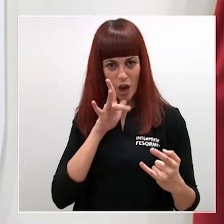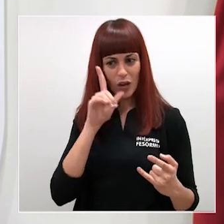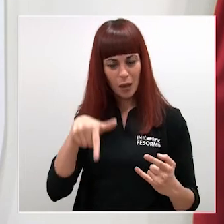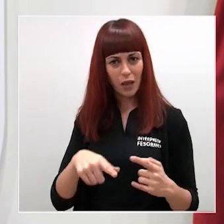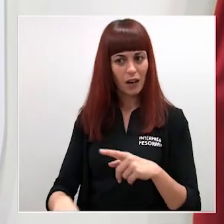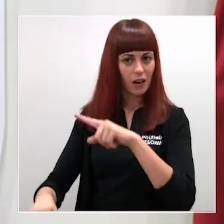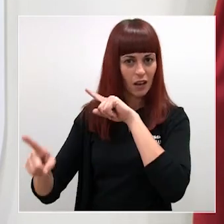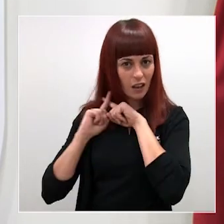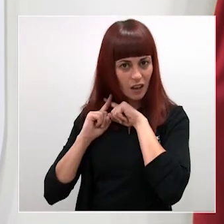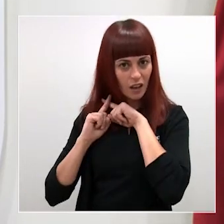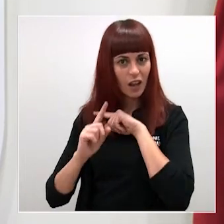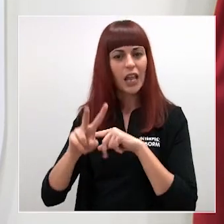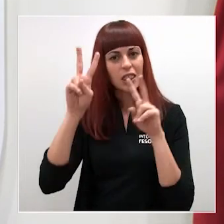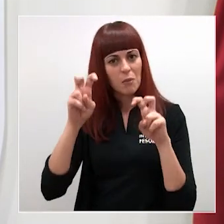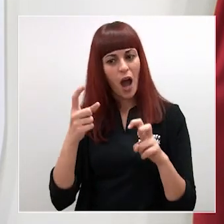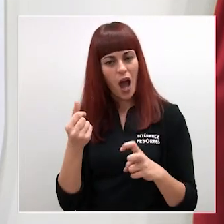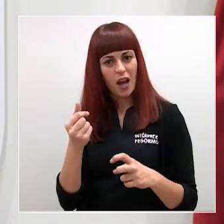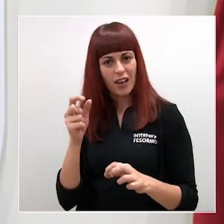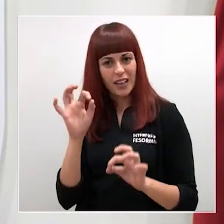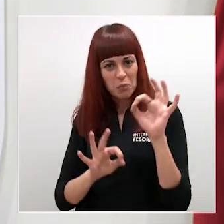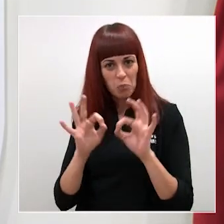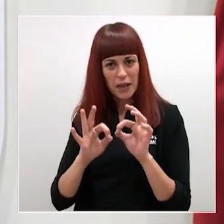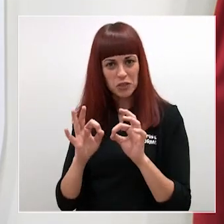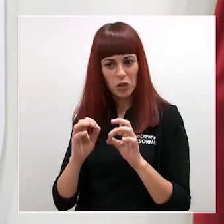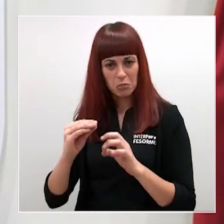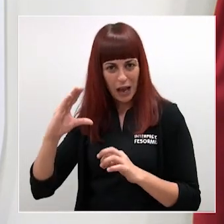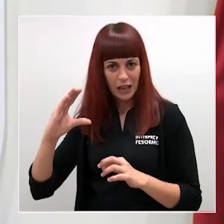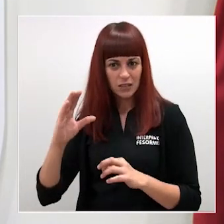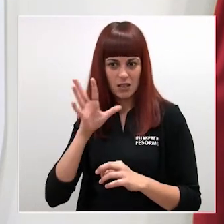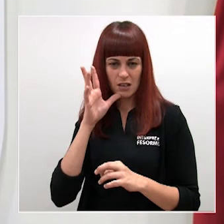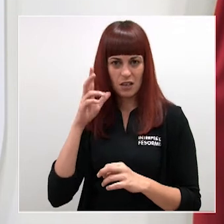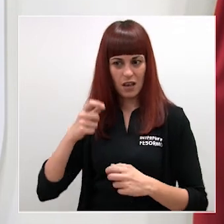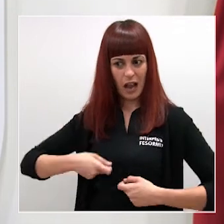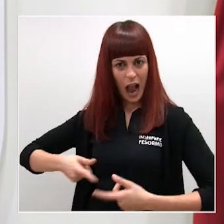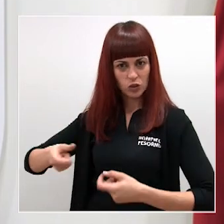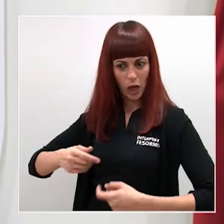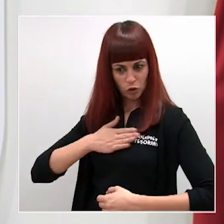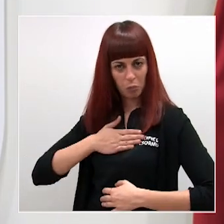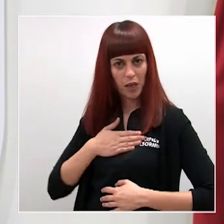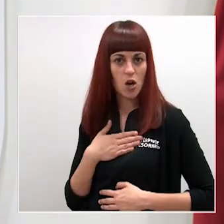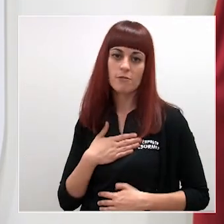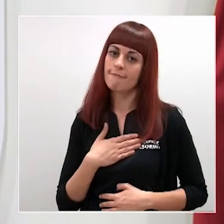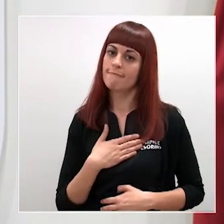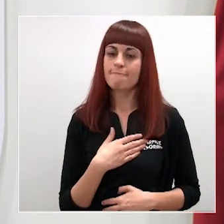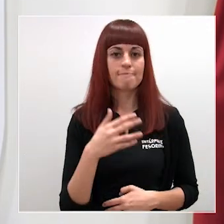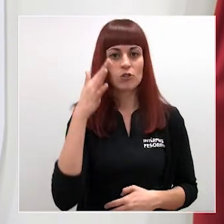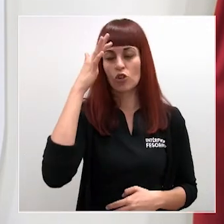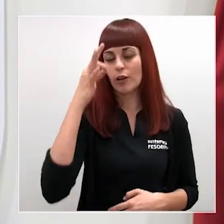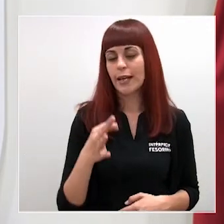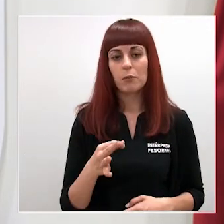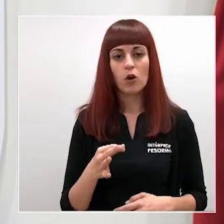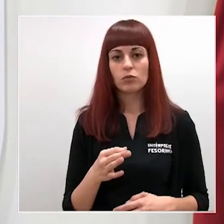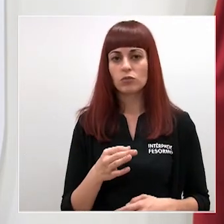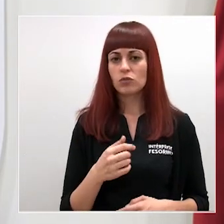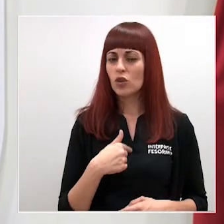hombros pues también el coste el sobrecoste de esta crisis subiendo sus impuestos creemos que siempre lo